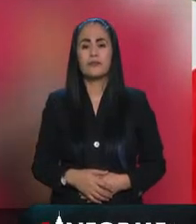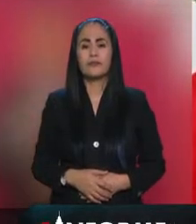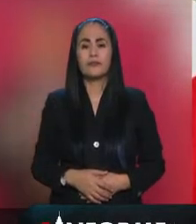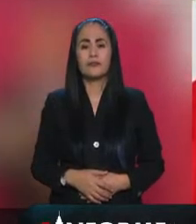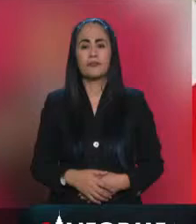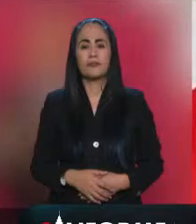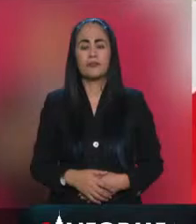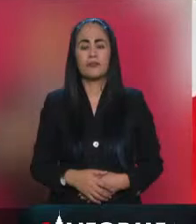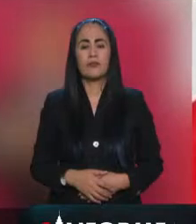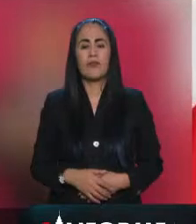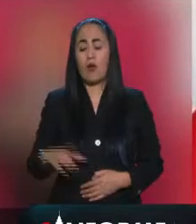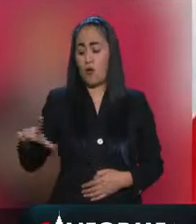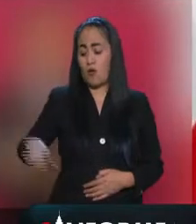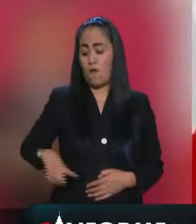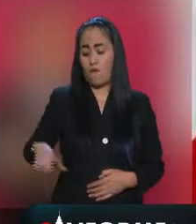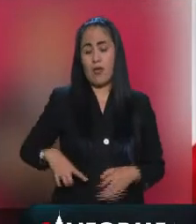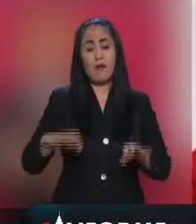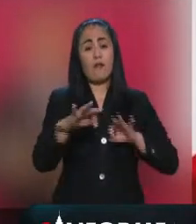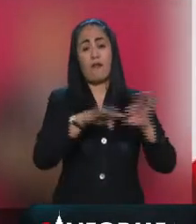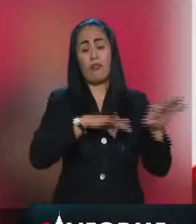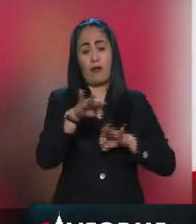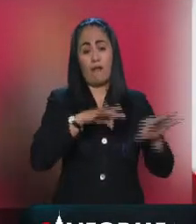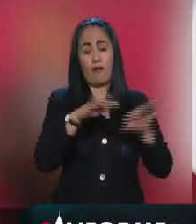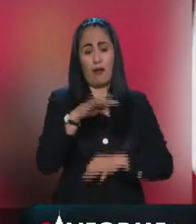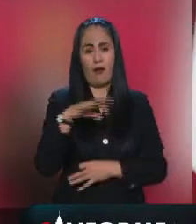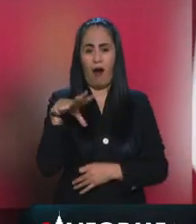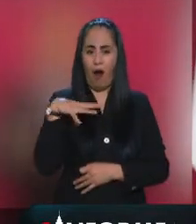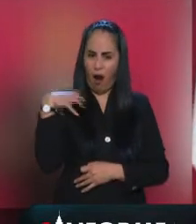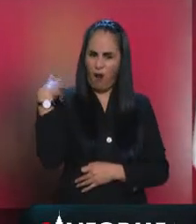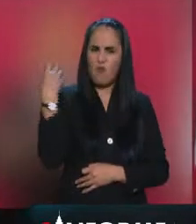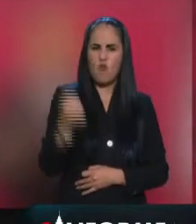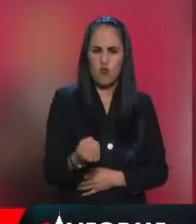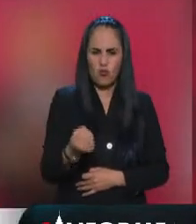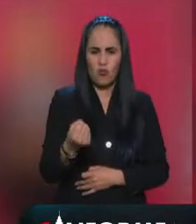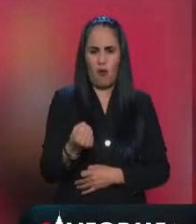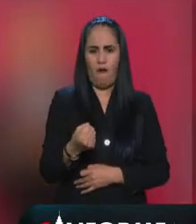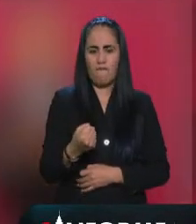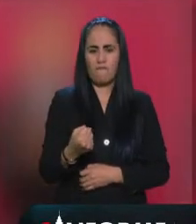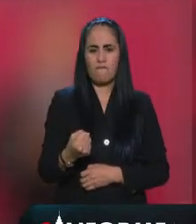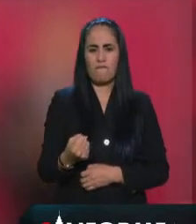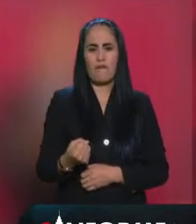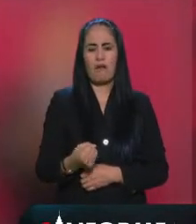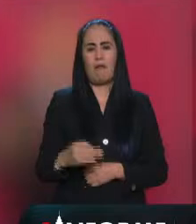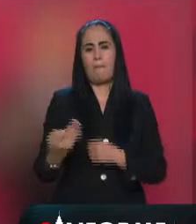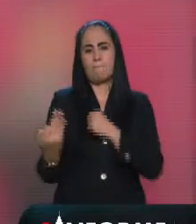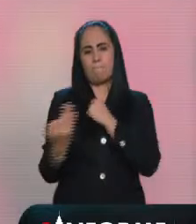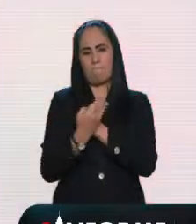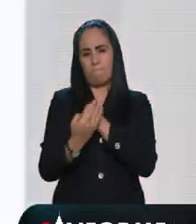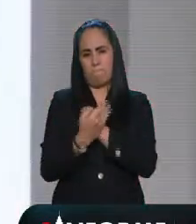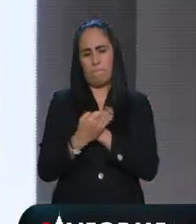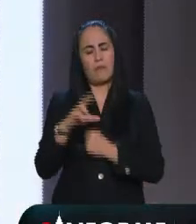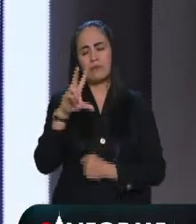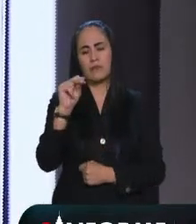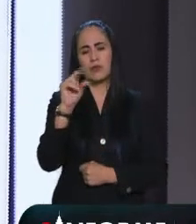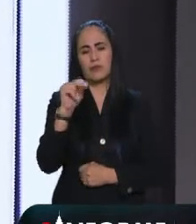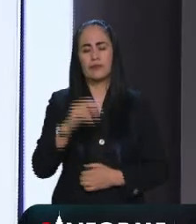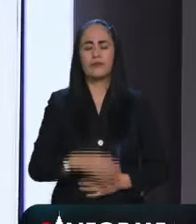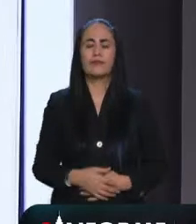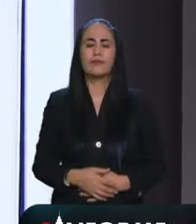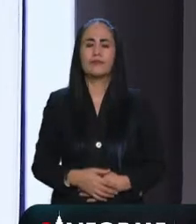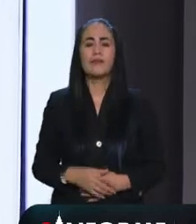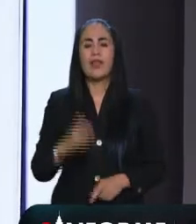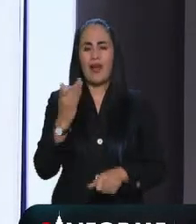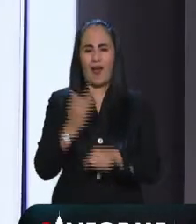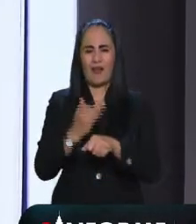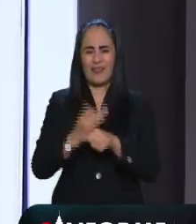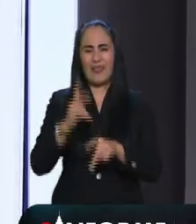su puesto para sacar provecho de nos vamos sin